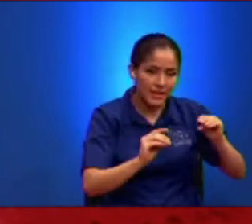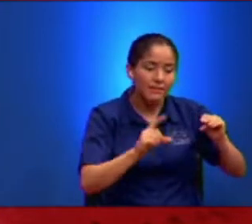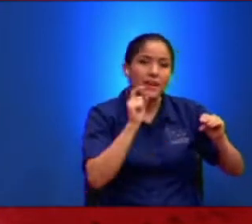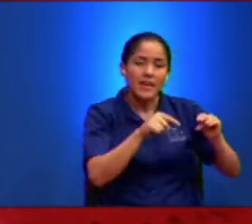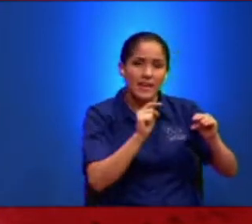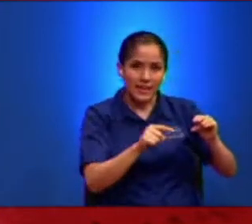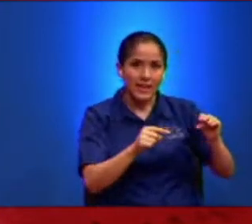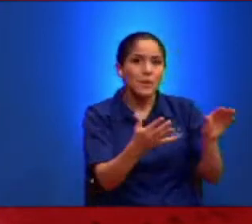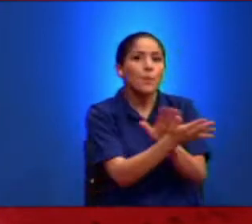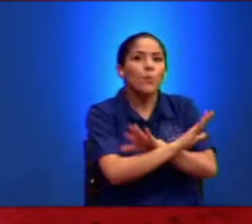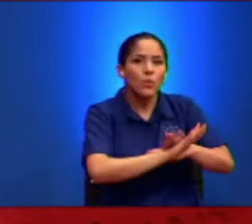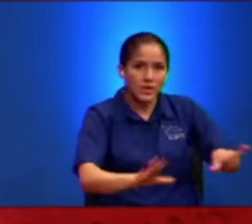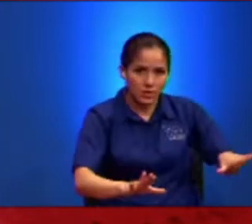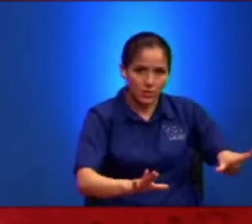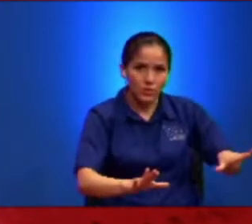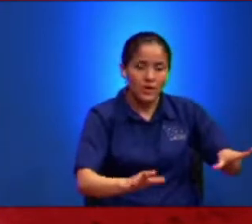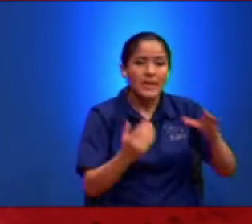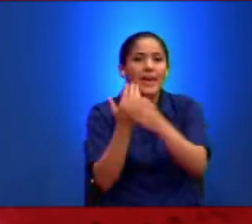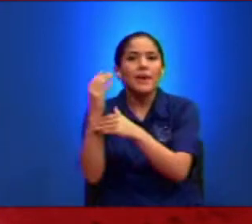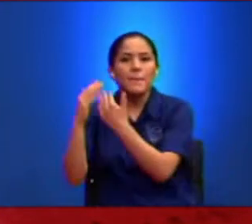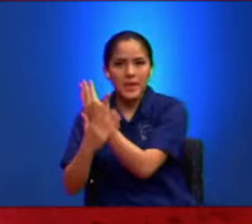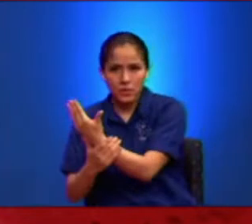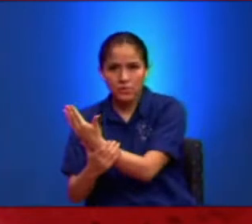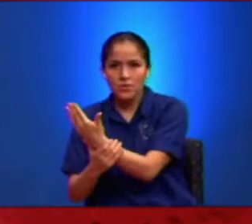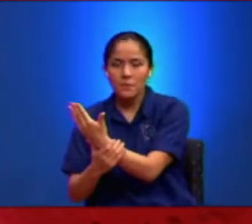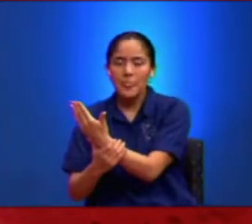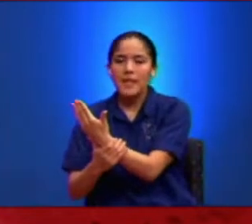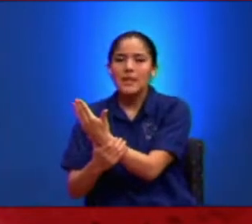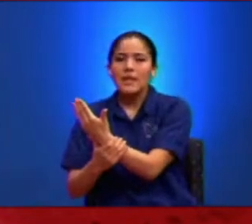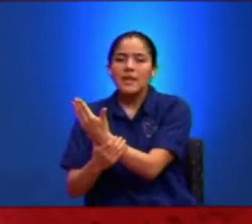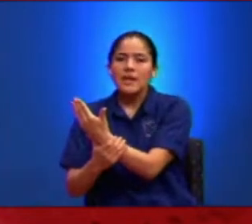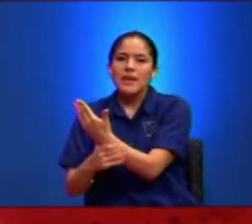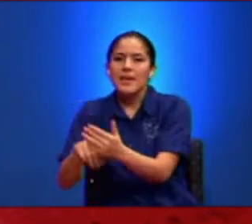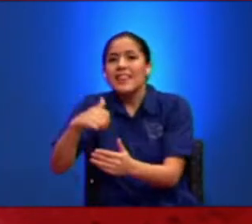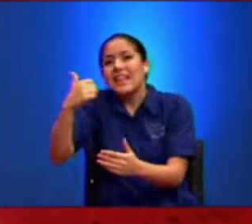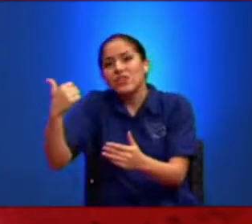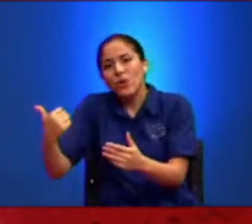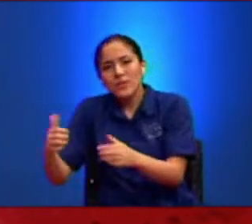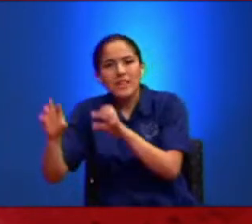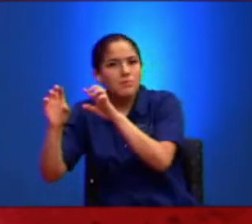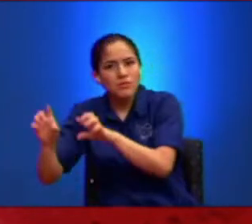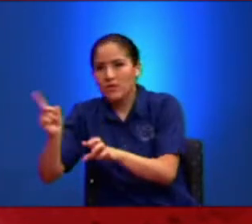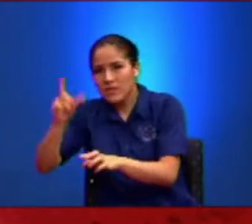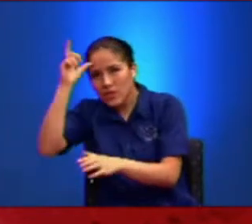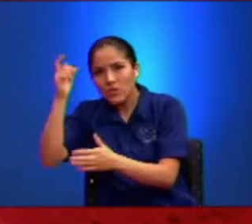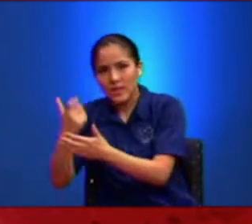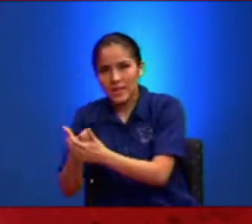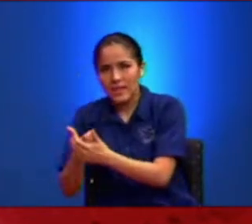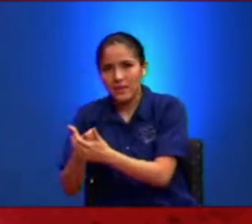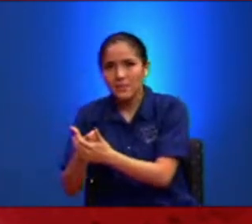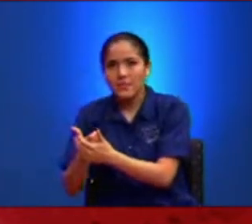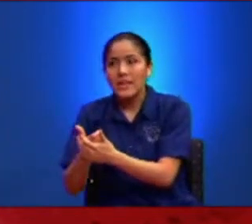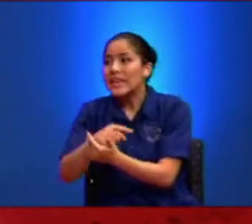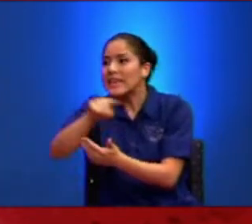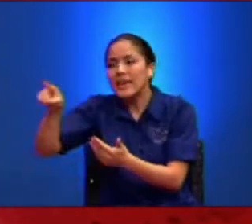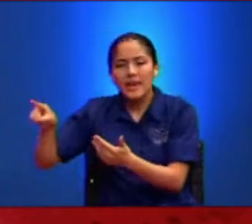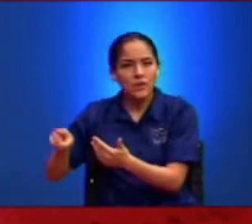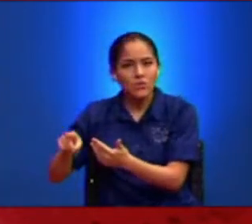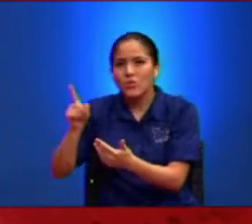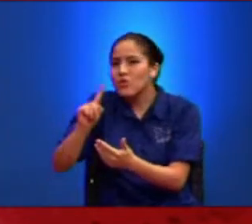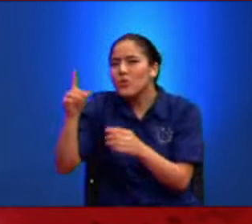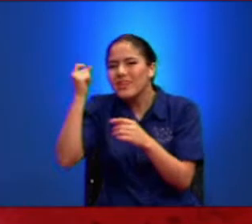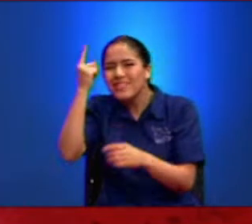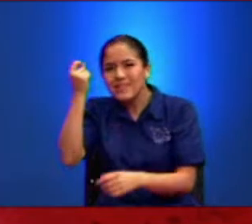muerto En manos de los gentiles Y también dice la Biblia Que ellos No lo asimilaban Porque hermano